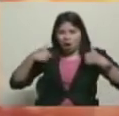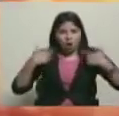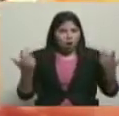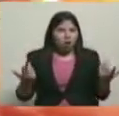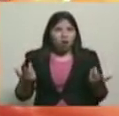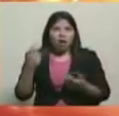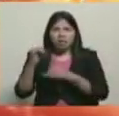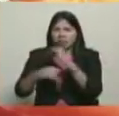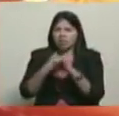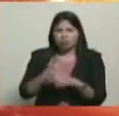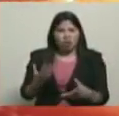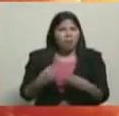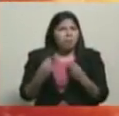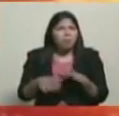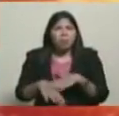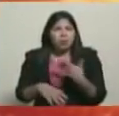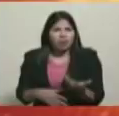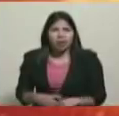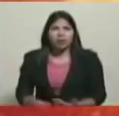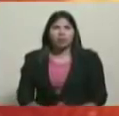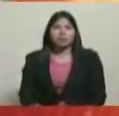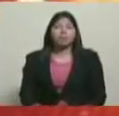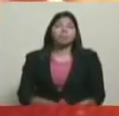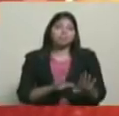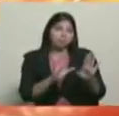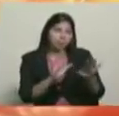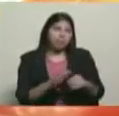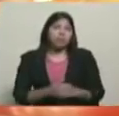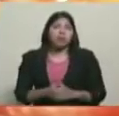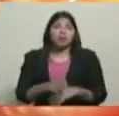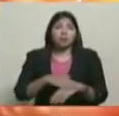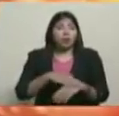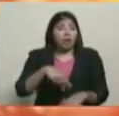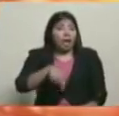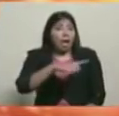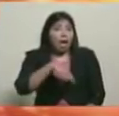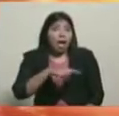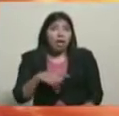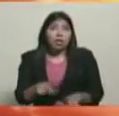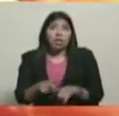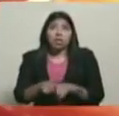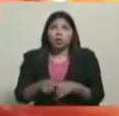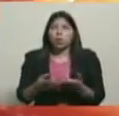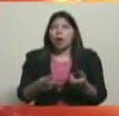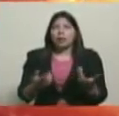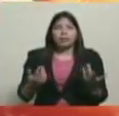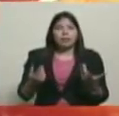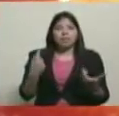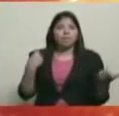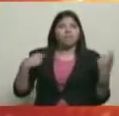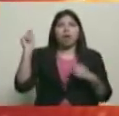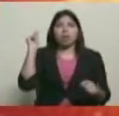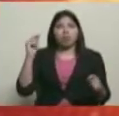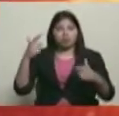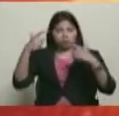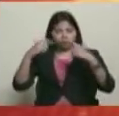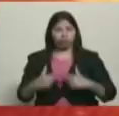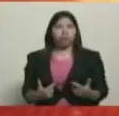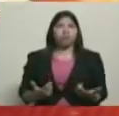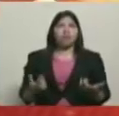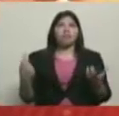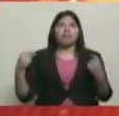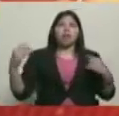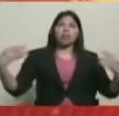internacional? Porque ellos son productores del marketing político y ellos requieren